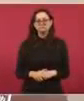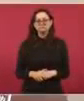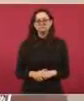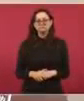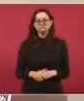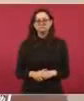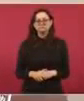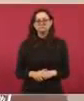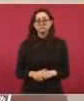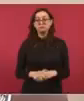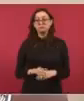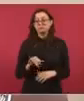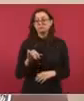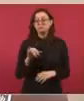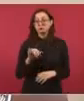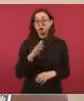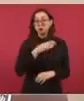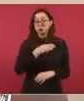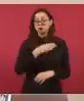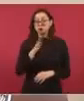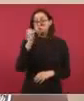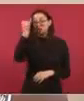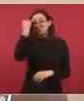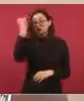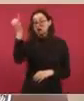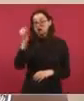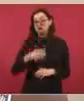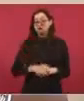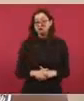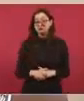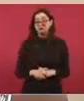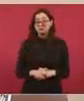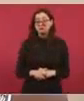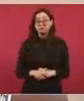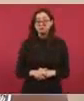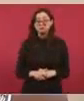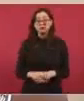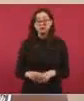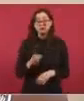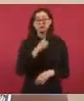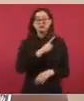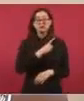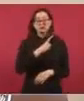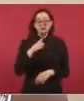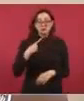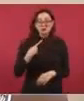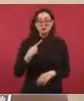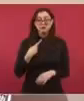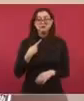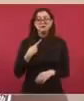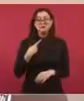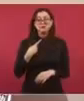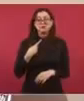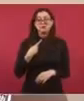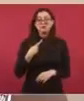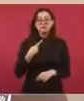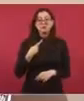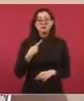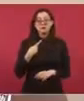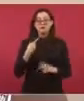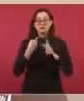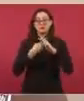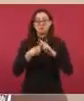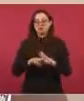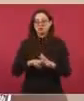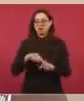Sería muy bueno que se empezara aquí en la